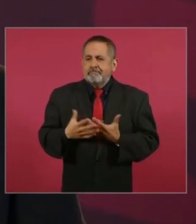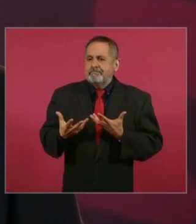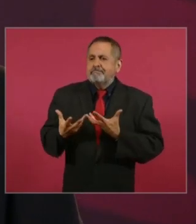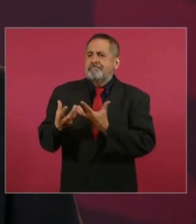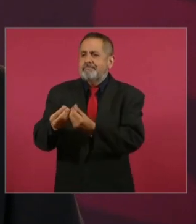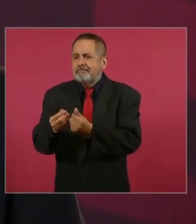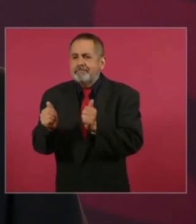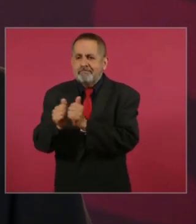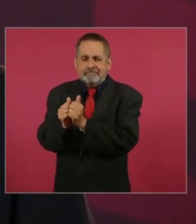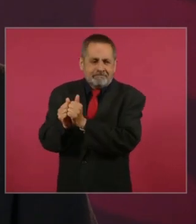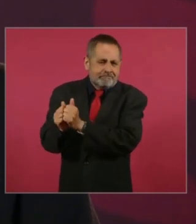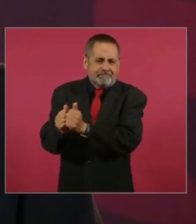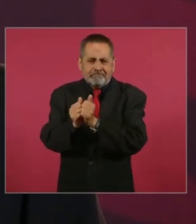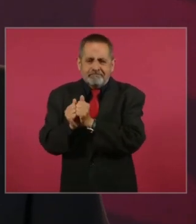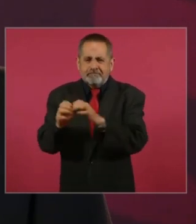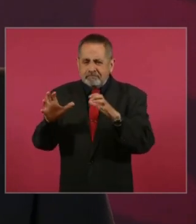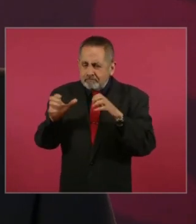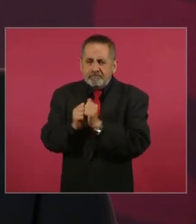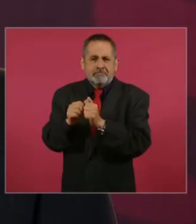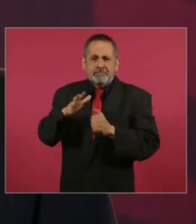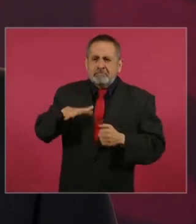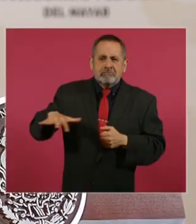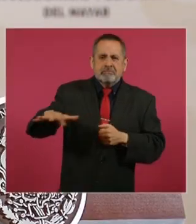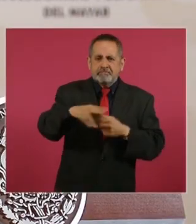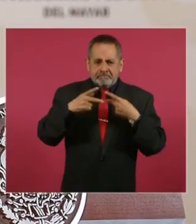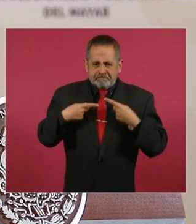pueblo y he vivido con el pueblo.